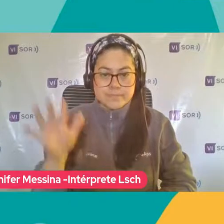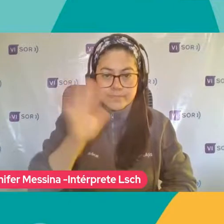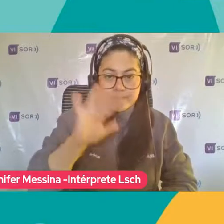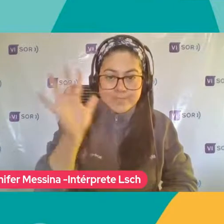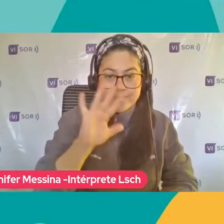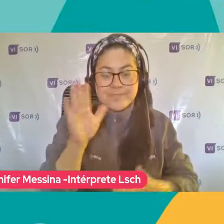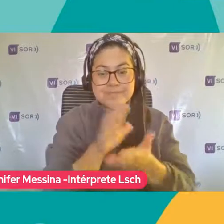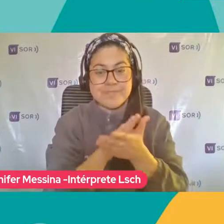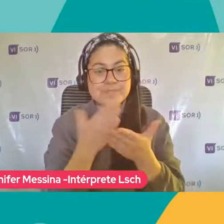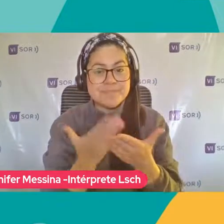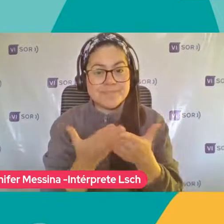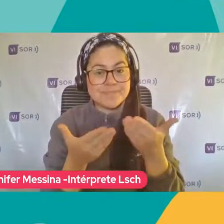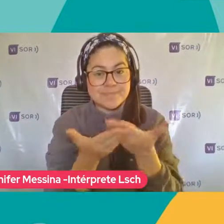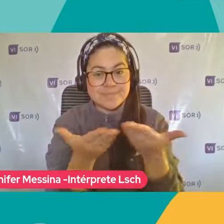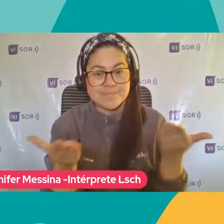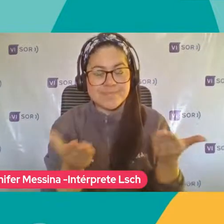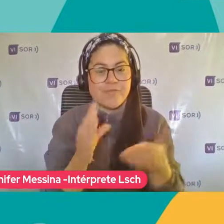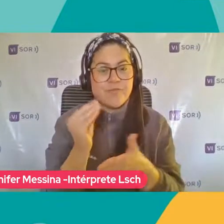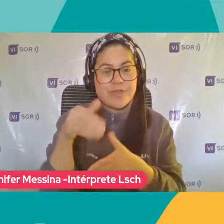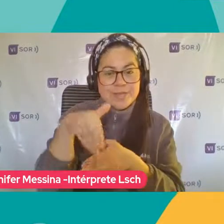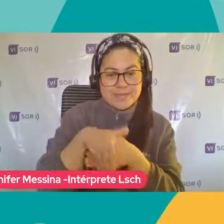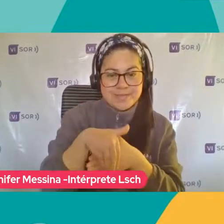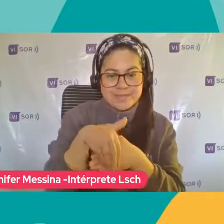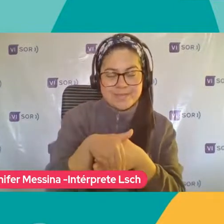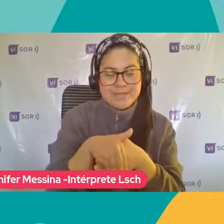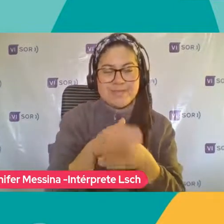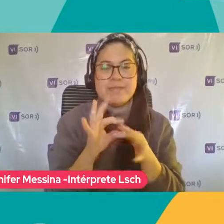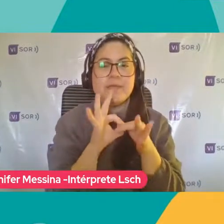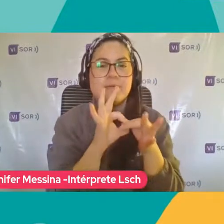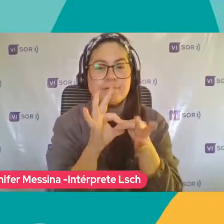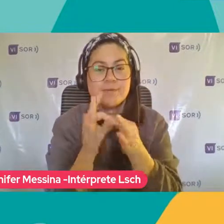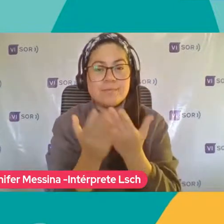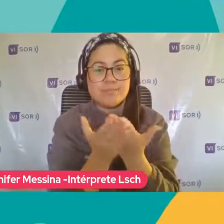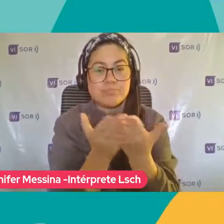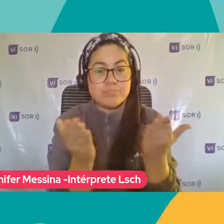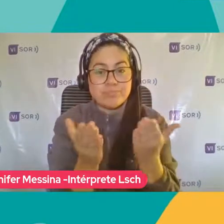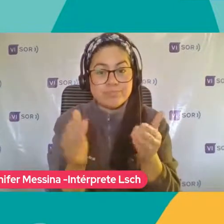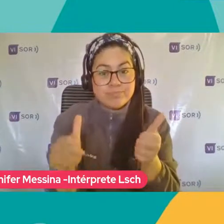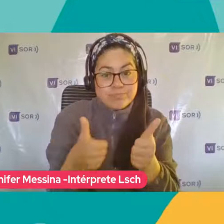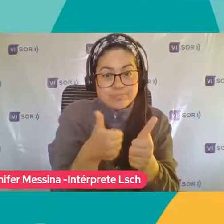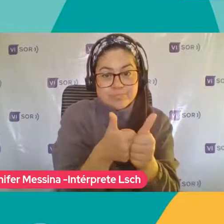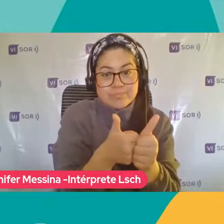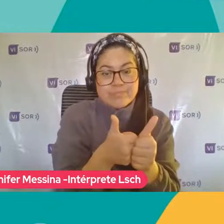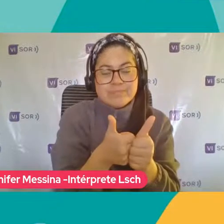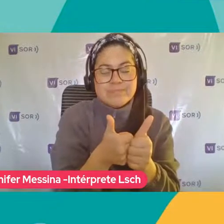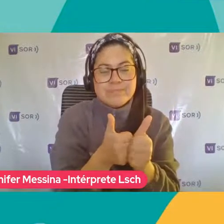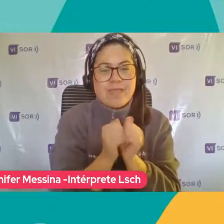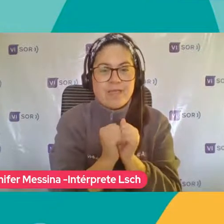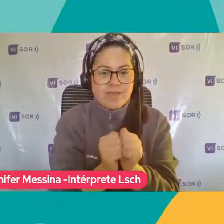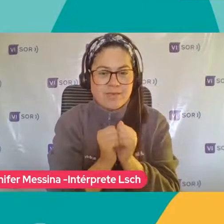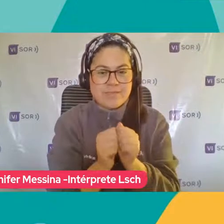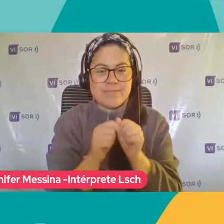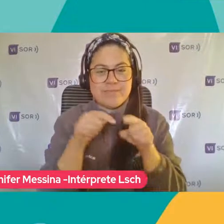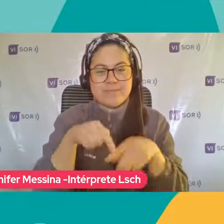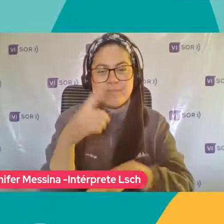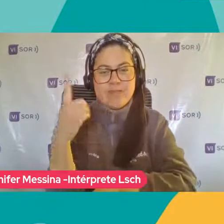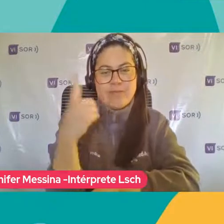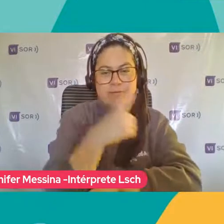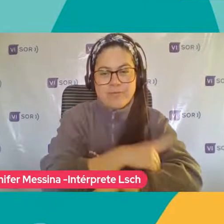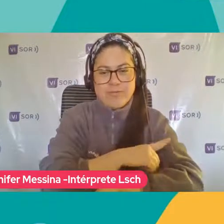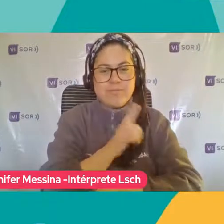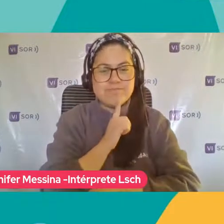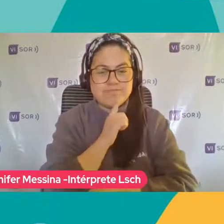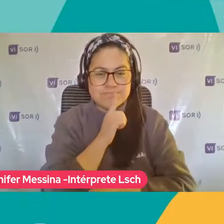¿qué tal? ¿Cómo están? Muy buenas tardes, gracias por estar junto a nosotros Acompañándonos en esta jornada tan especial